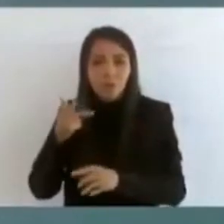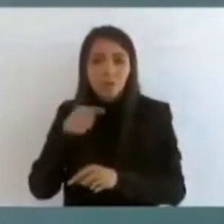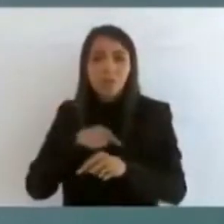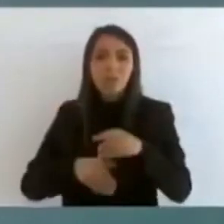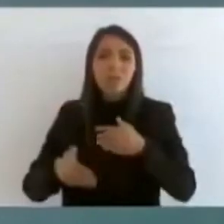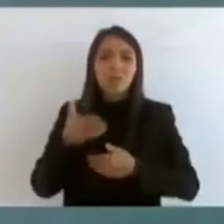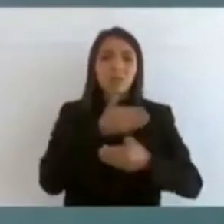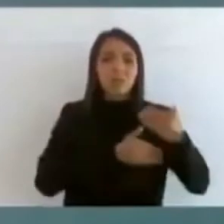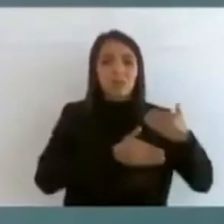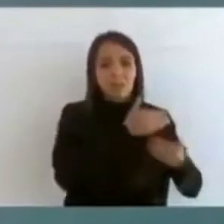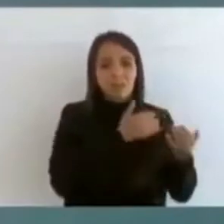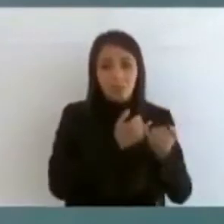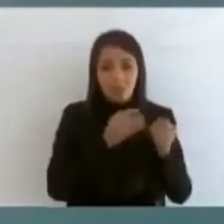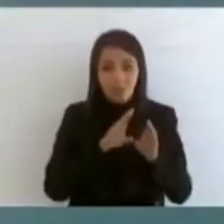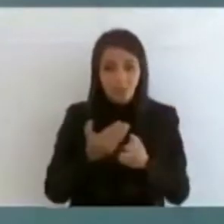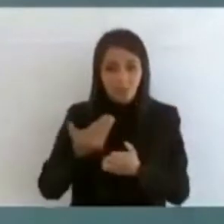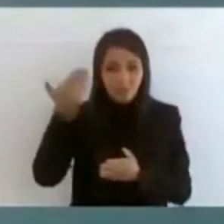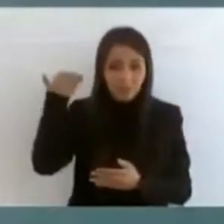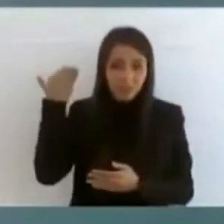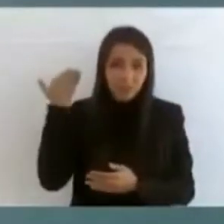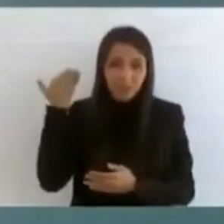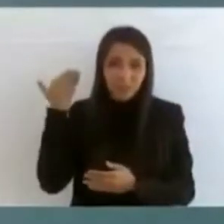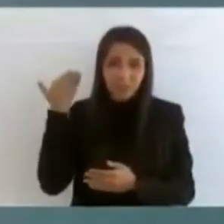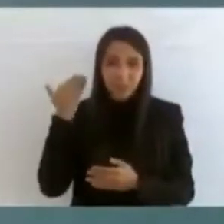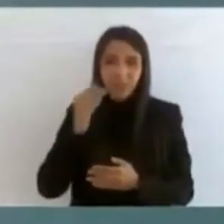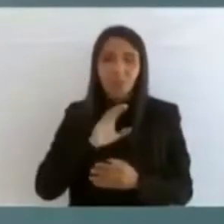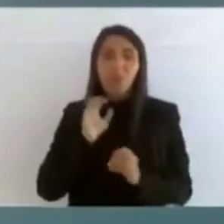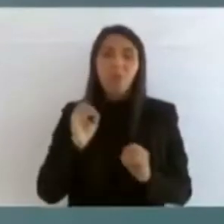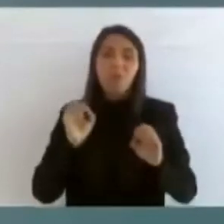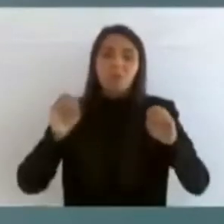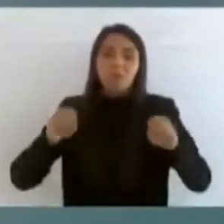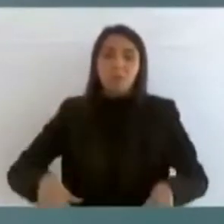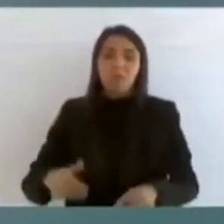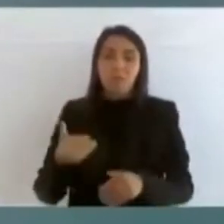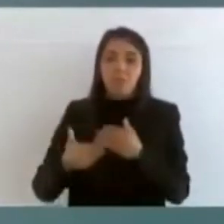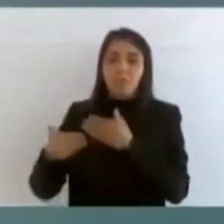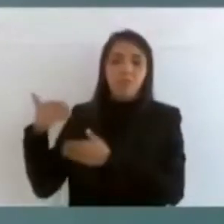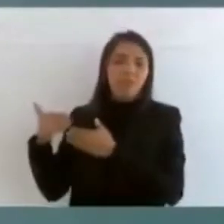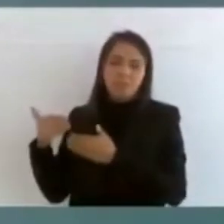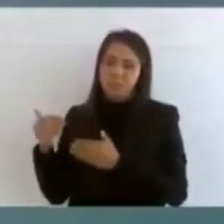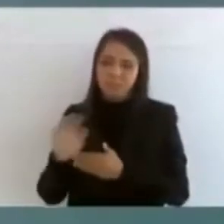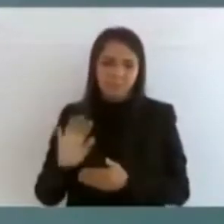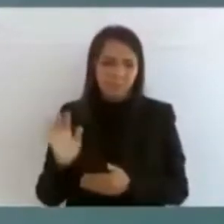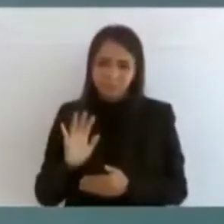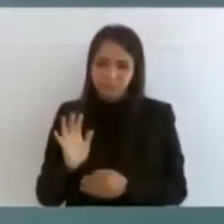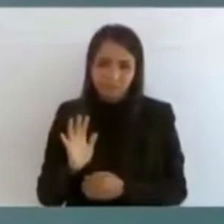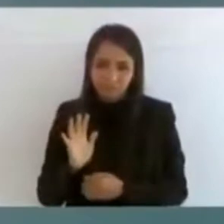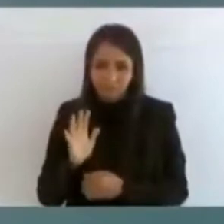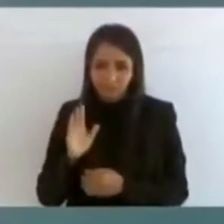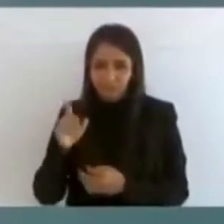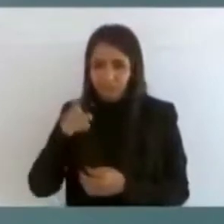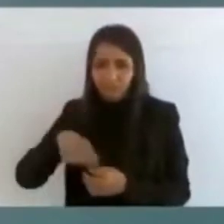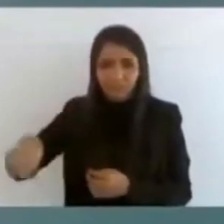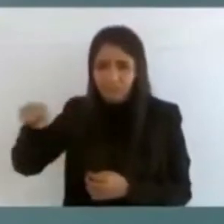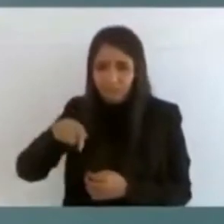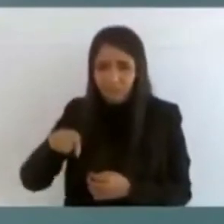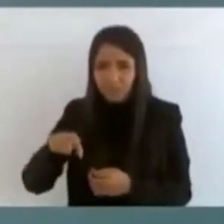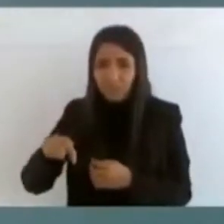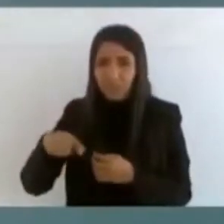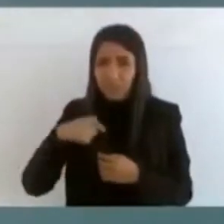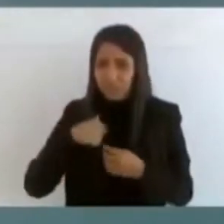demos marcha atrás. No van a poder